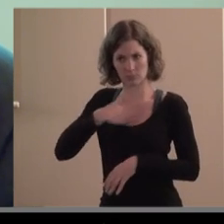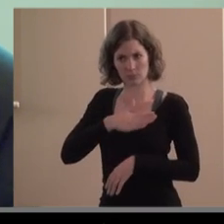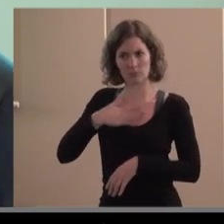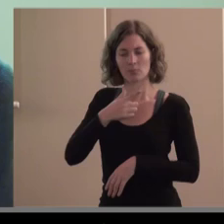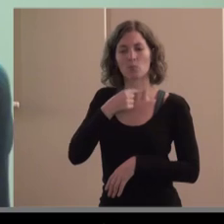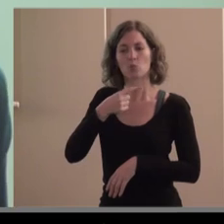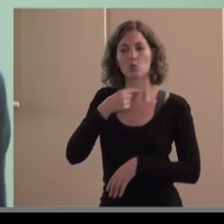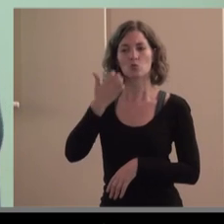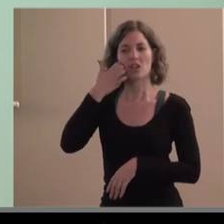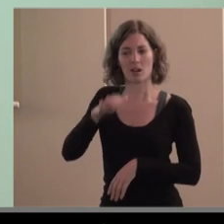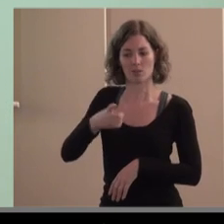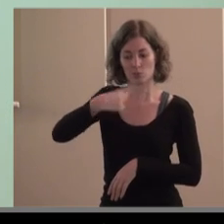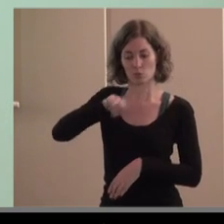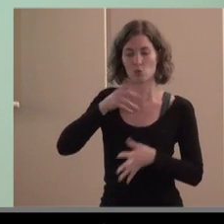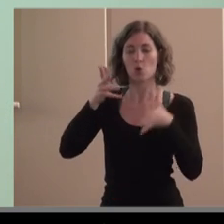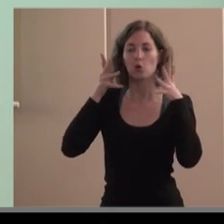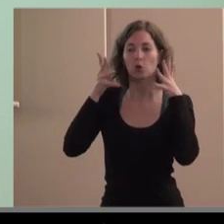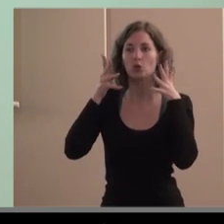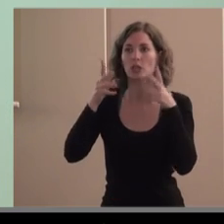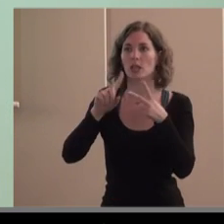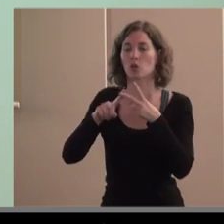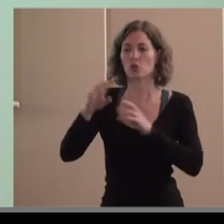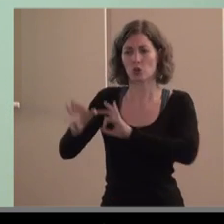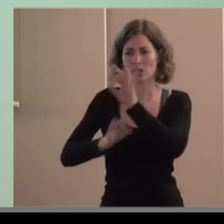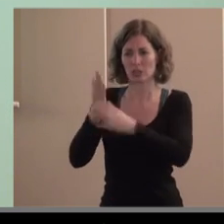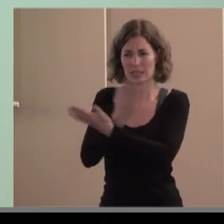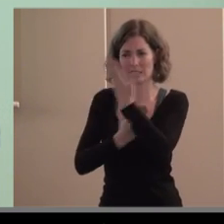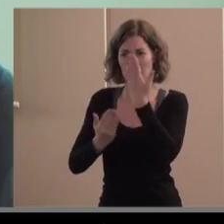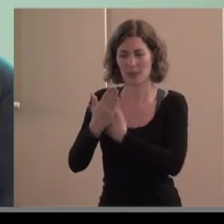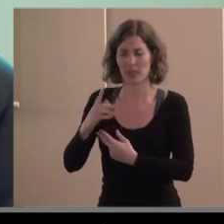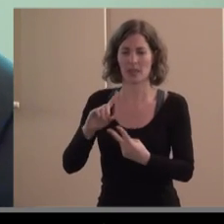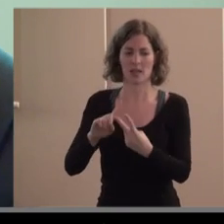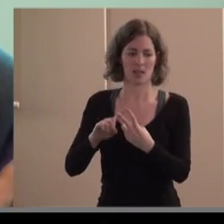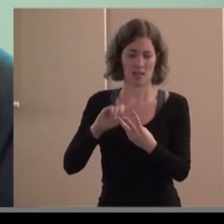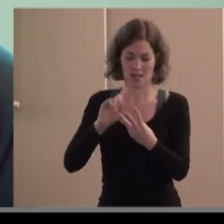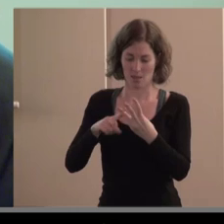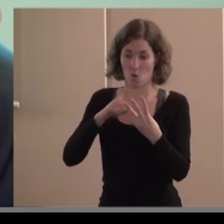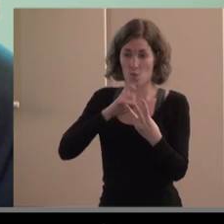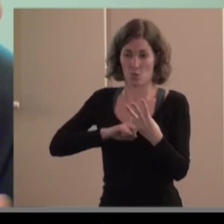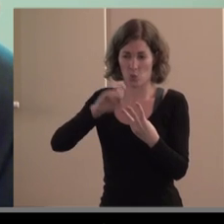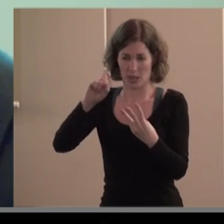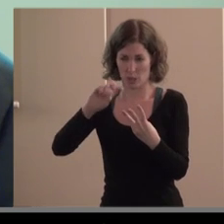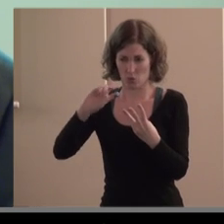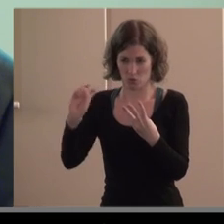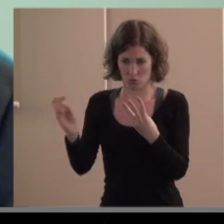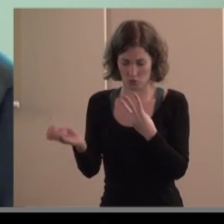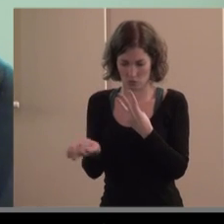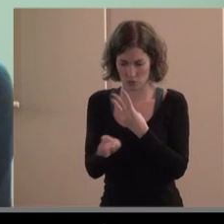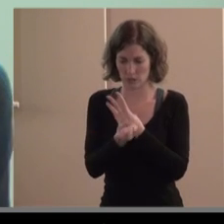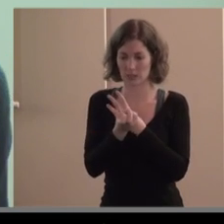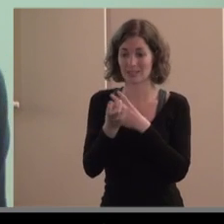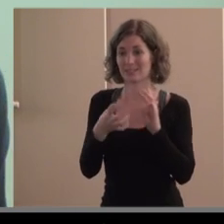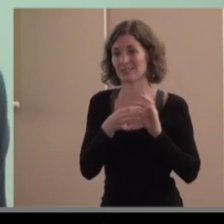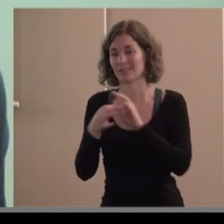consejos con todas las organizaciones también de la discapacidad con algunas fundaciones que se han creado alrededor de todo el tema de la